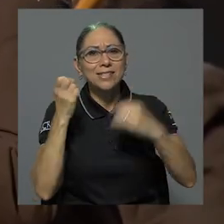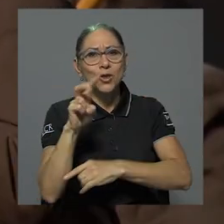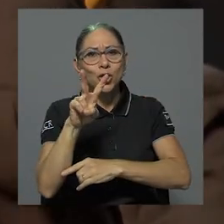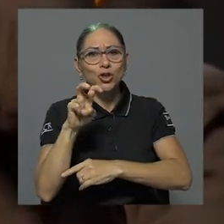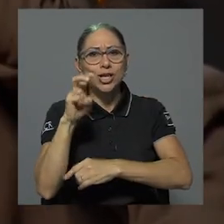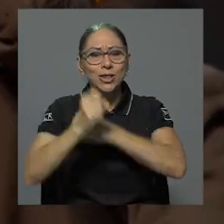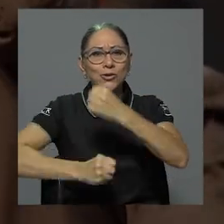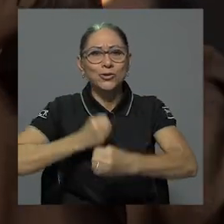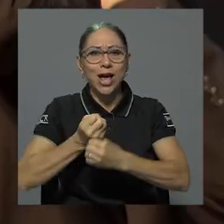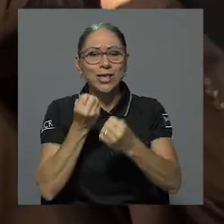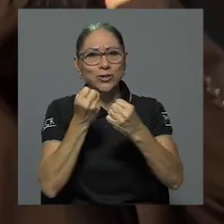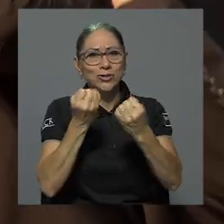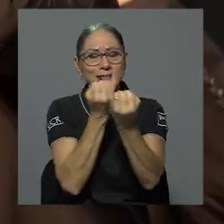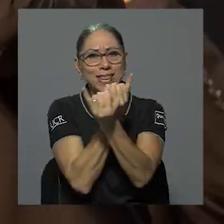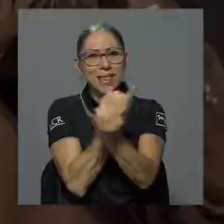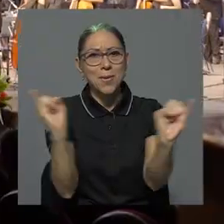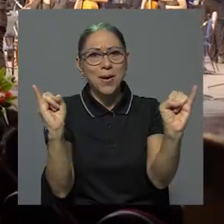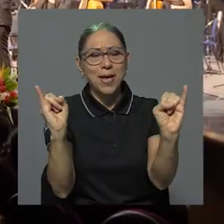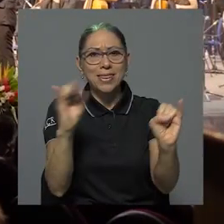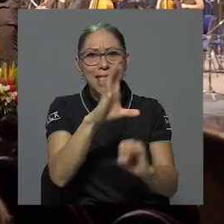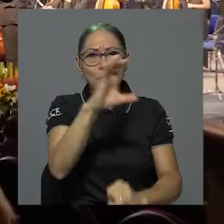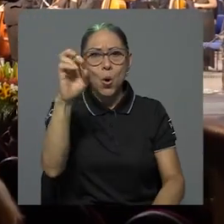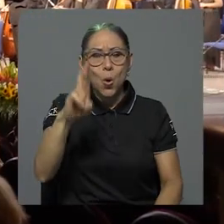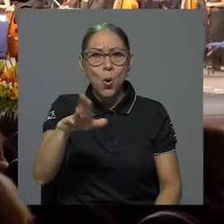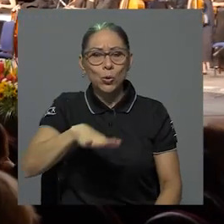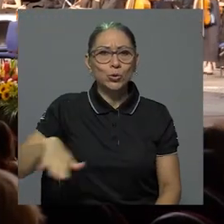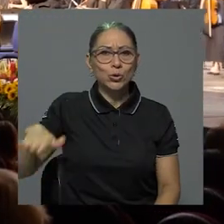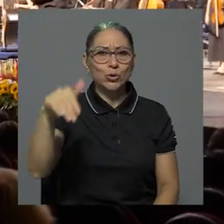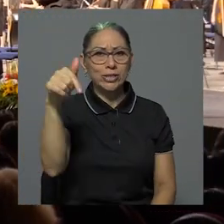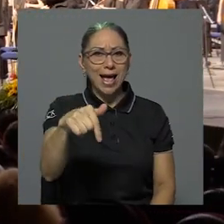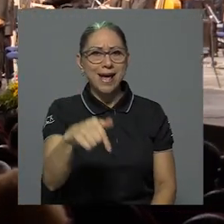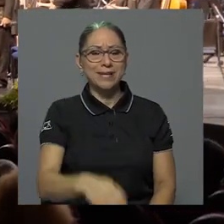de vida independiente de la sociedad costarricense.